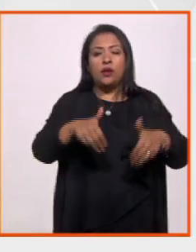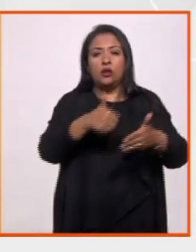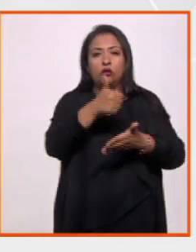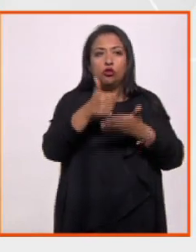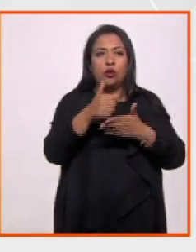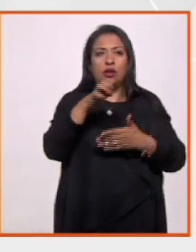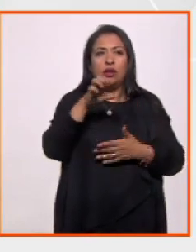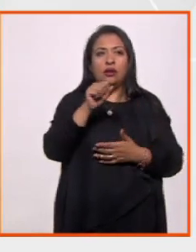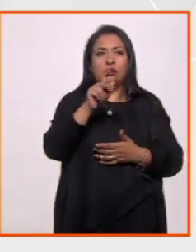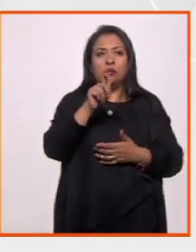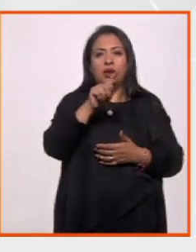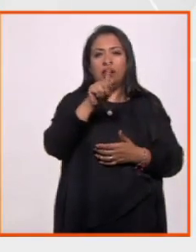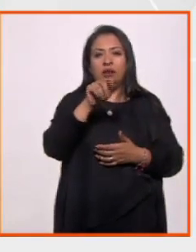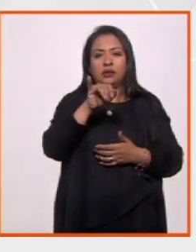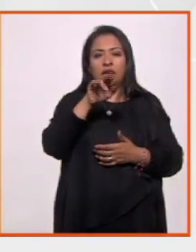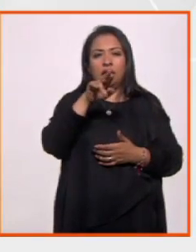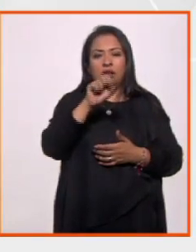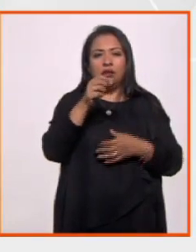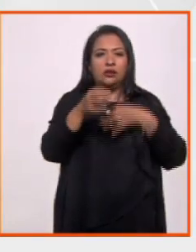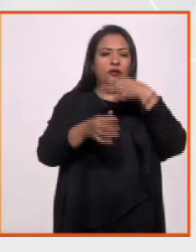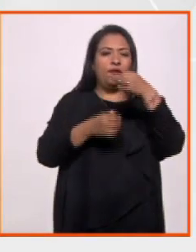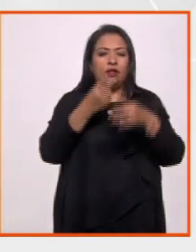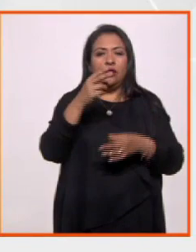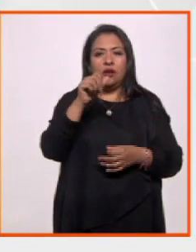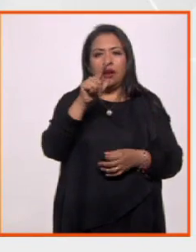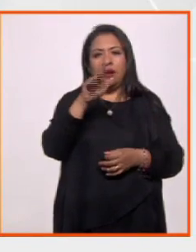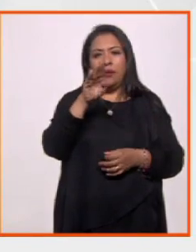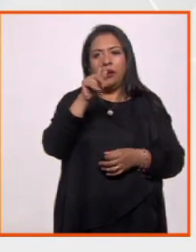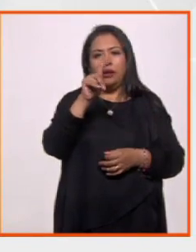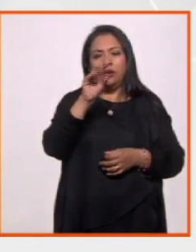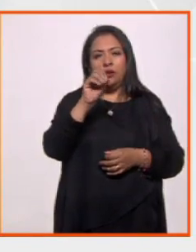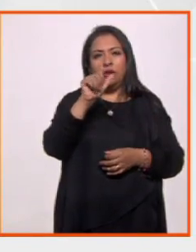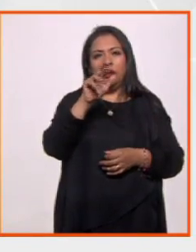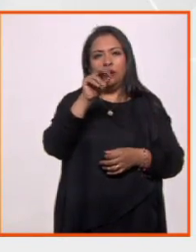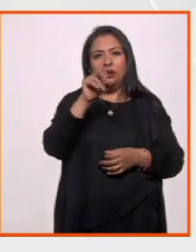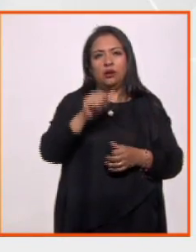Ciudad Esperanza Iris. Noticias 22, Alberto Aranda.